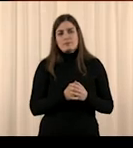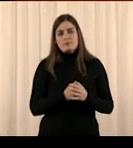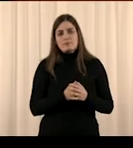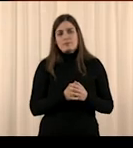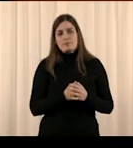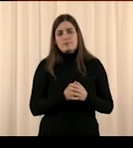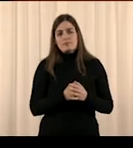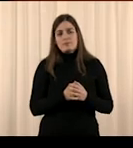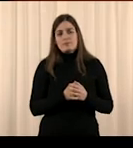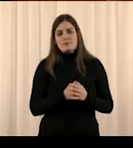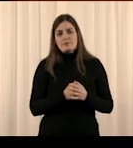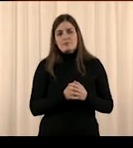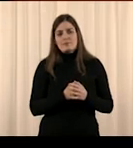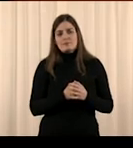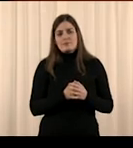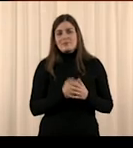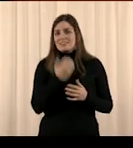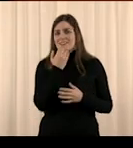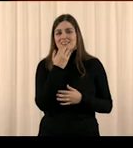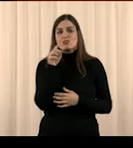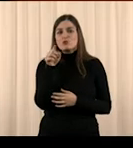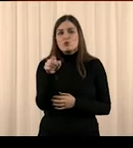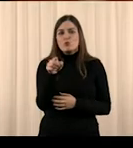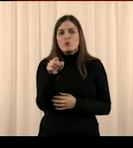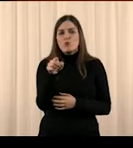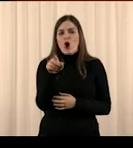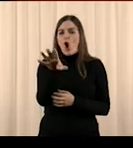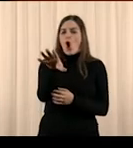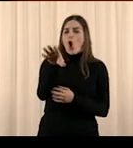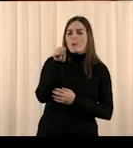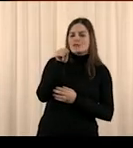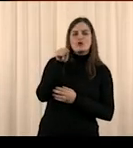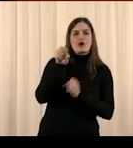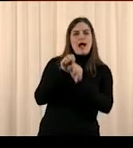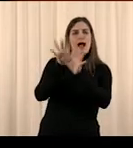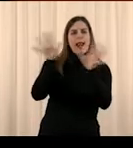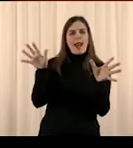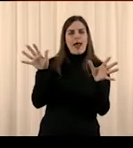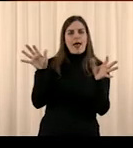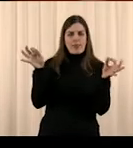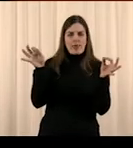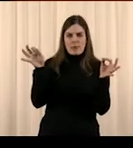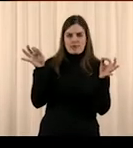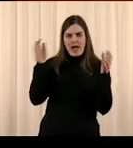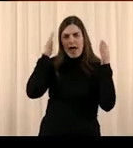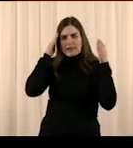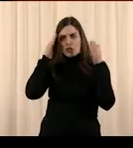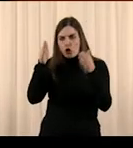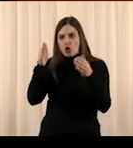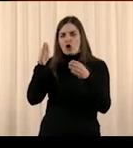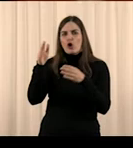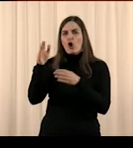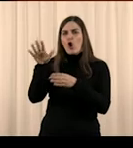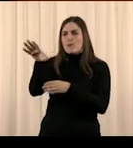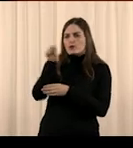Para mantener clara la comprensión, hay que atenderla, diariamente,